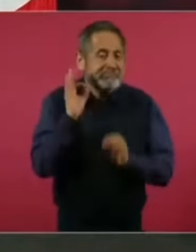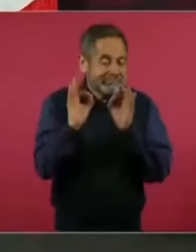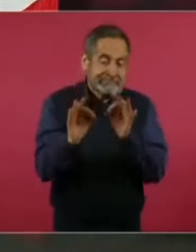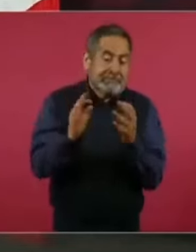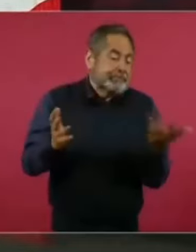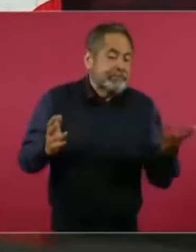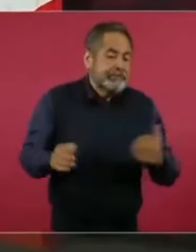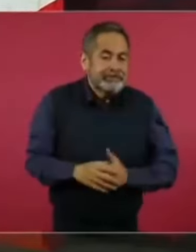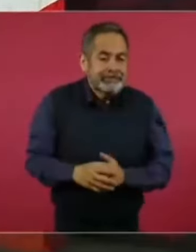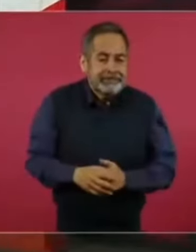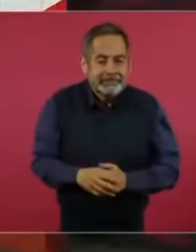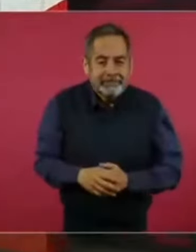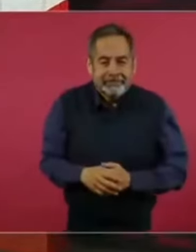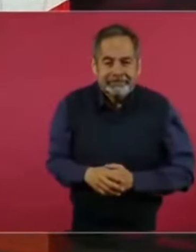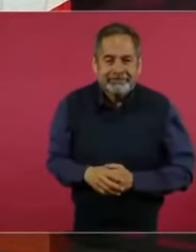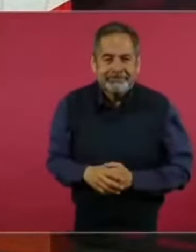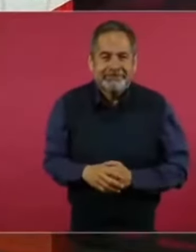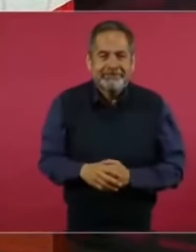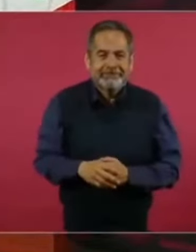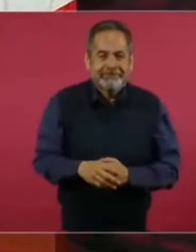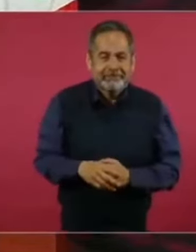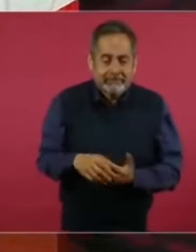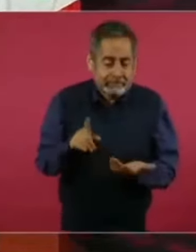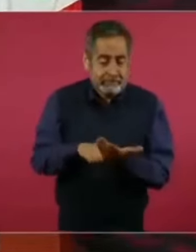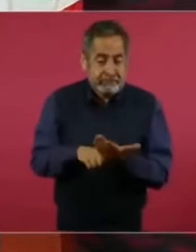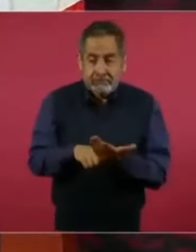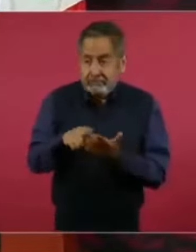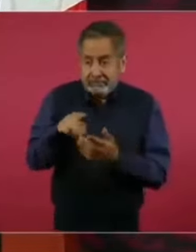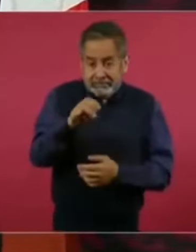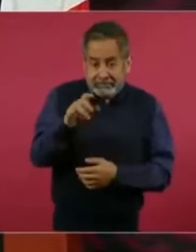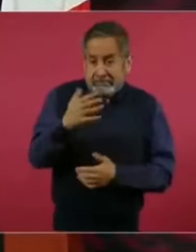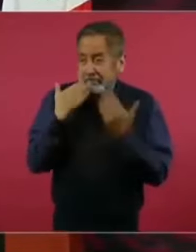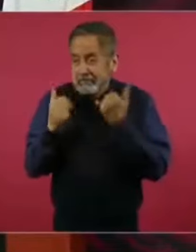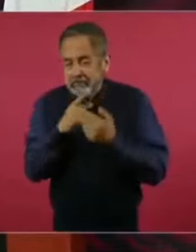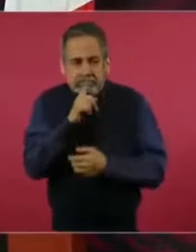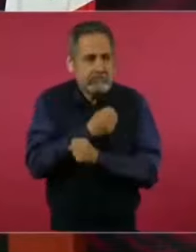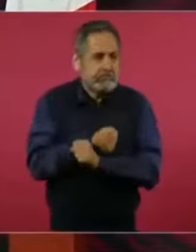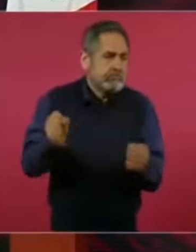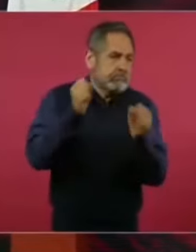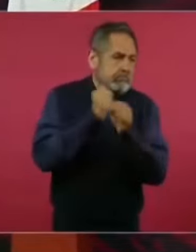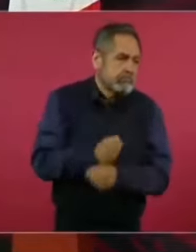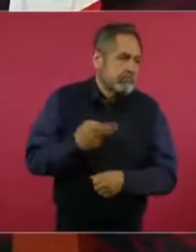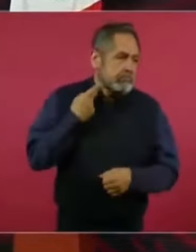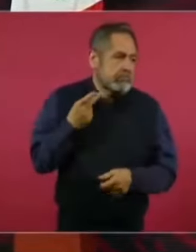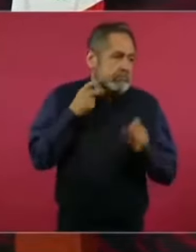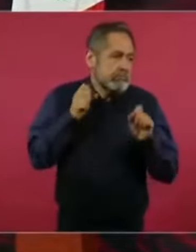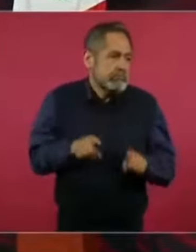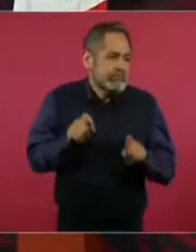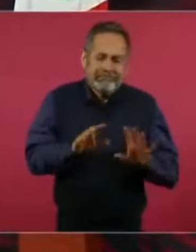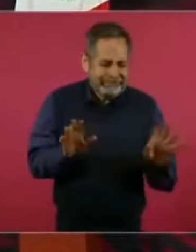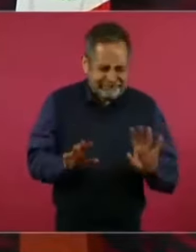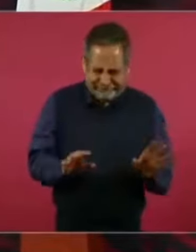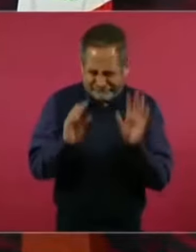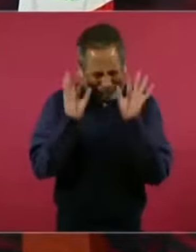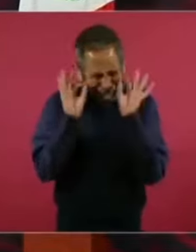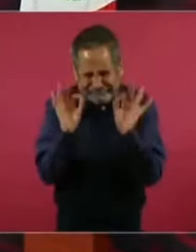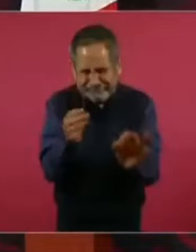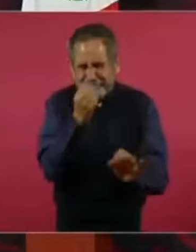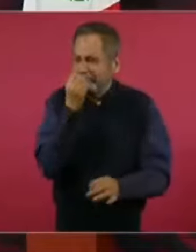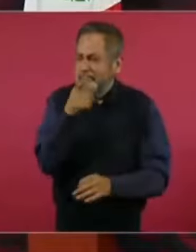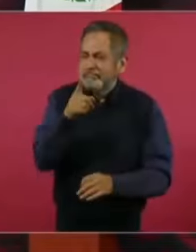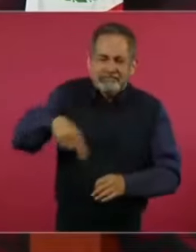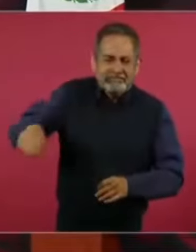Si no, sería muy aburrido todo. Pero es de